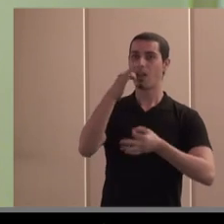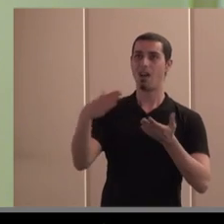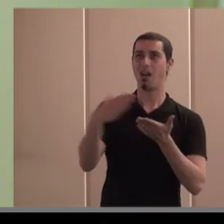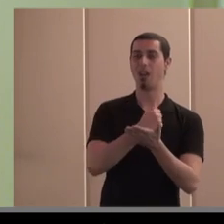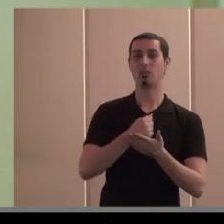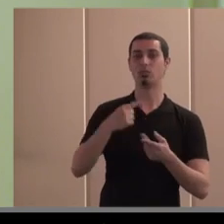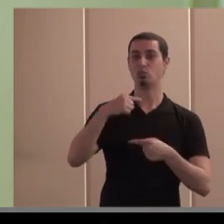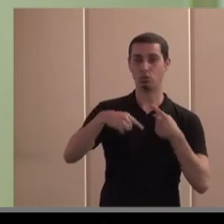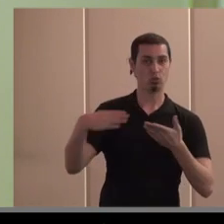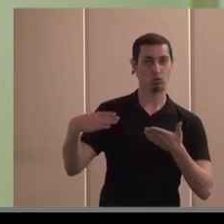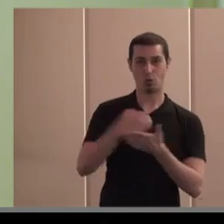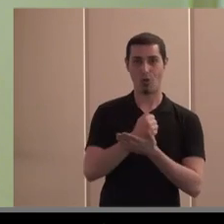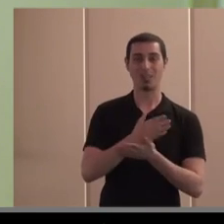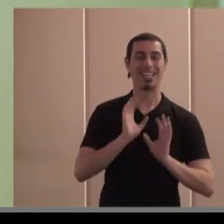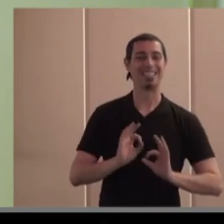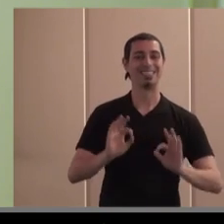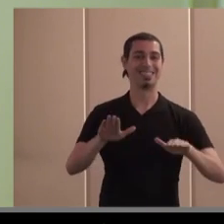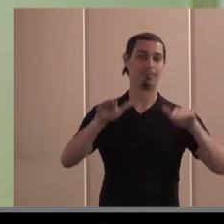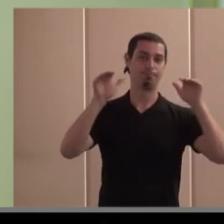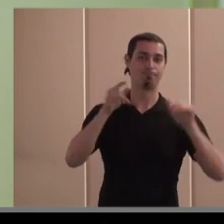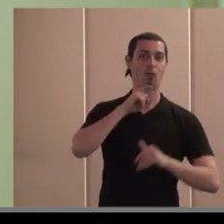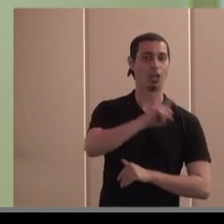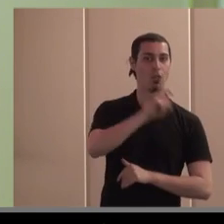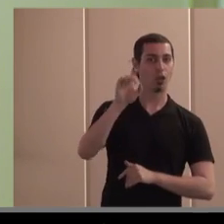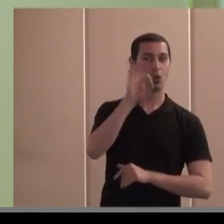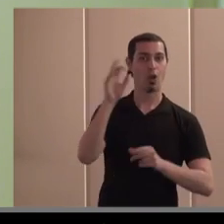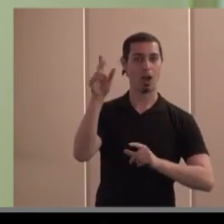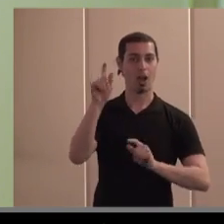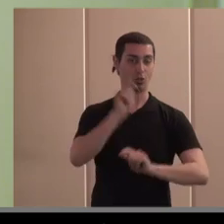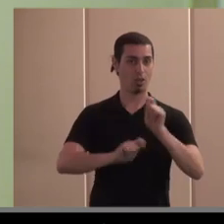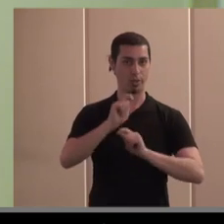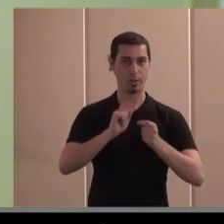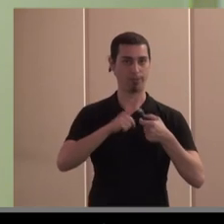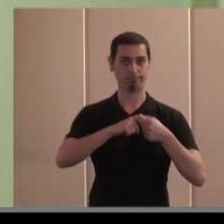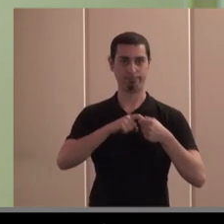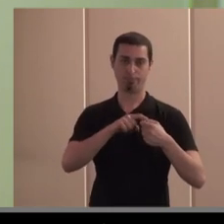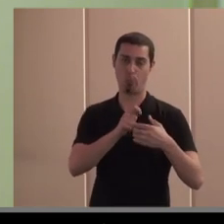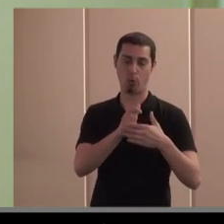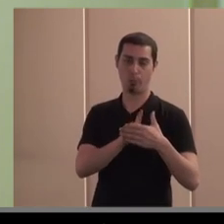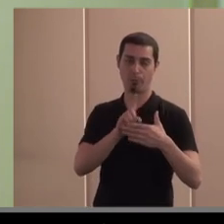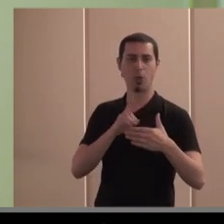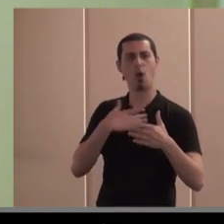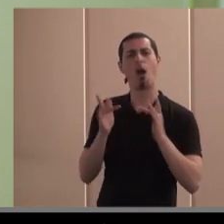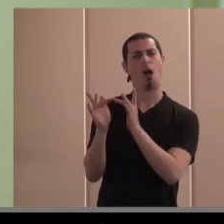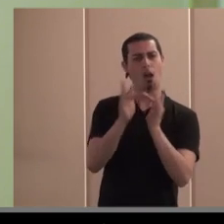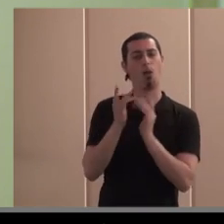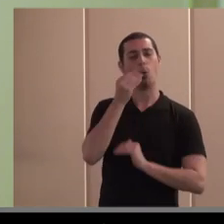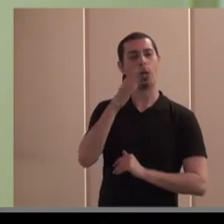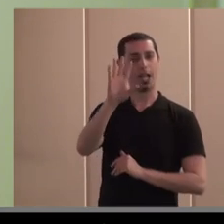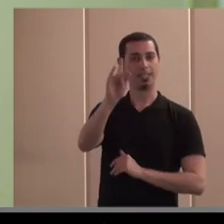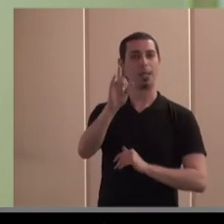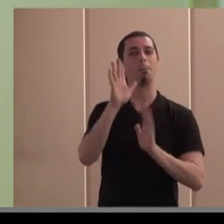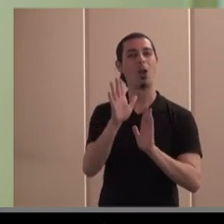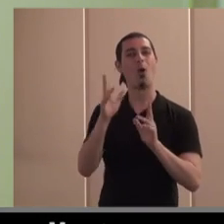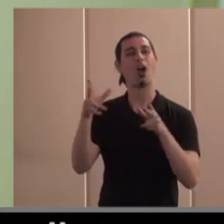anteriormente excepto las fundaciones y asociaciones que no están incluidas en el paraguas de CEPES con las que tenemos unas alianzas buenas pero no están